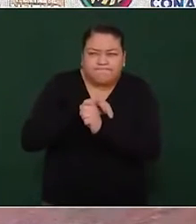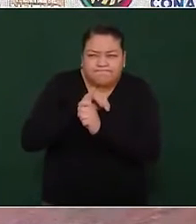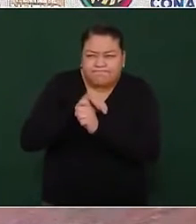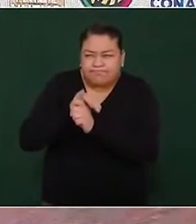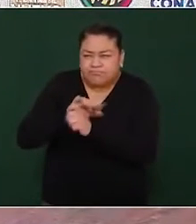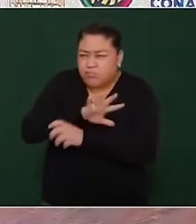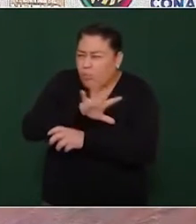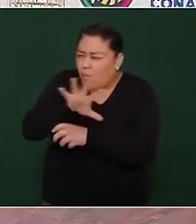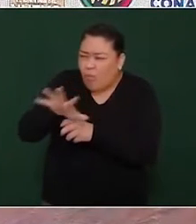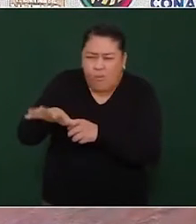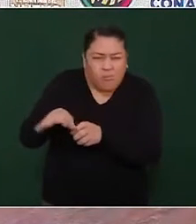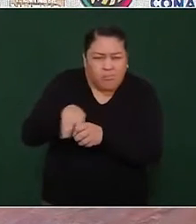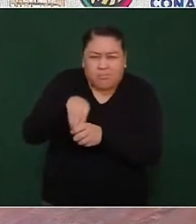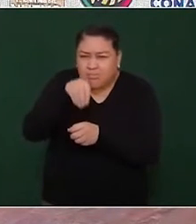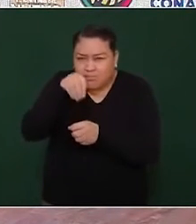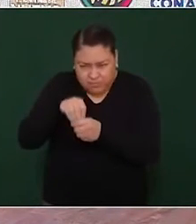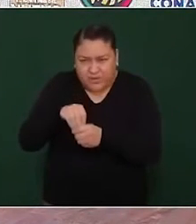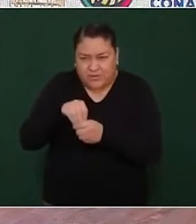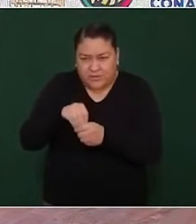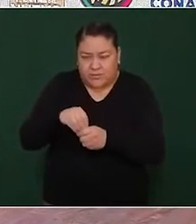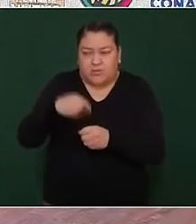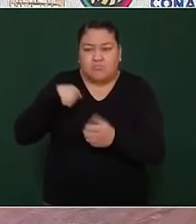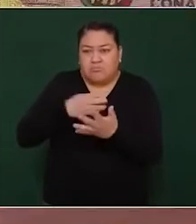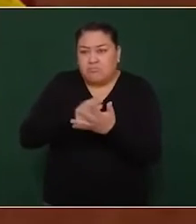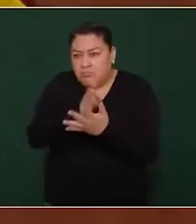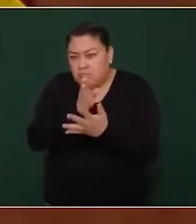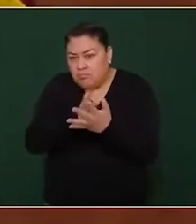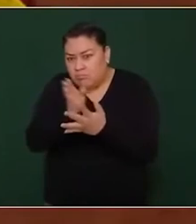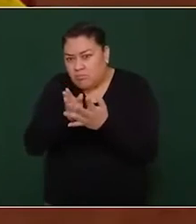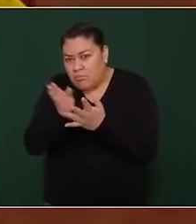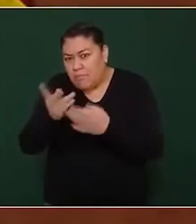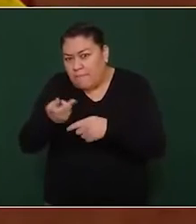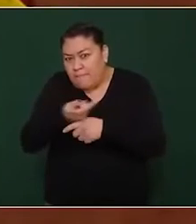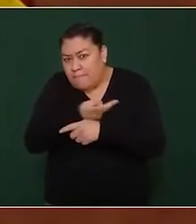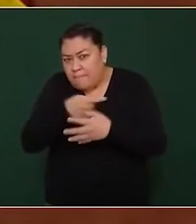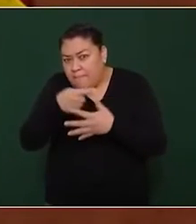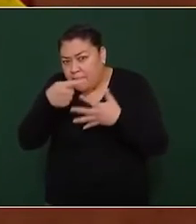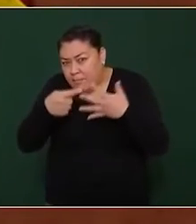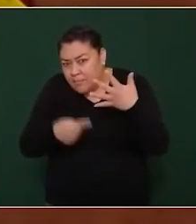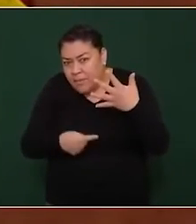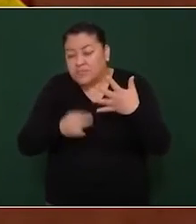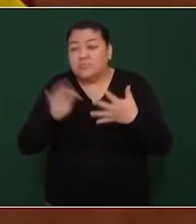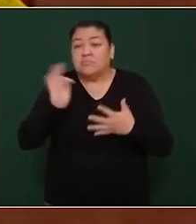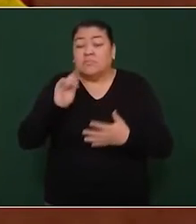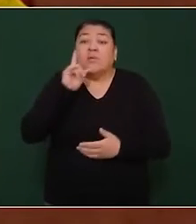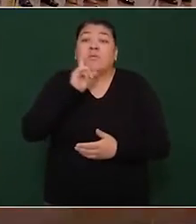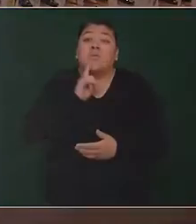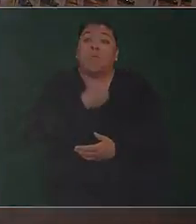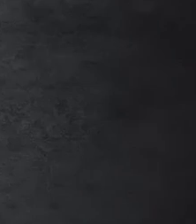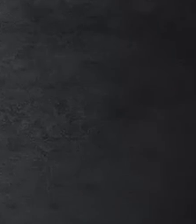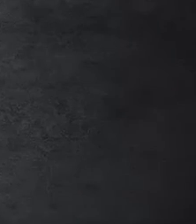todas las líneas de investigación, sin descartar desde luego la posibilidad de un feminicidio.